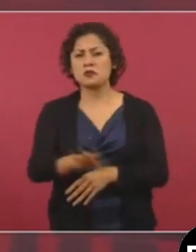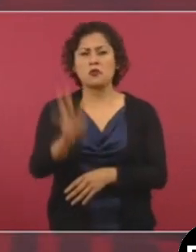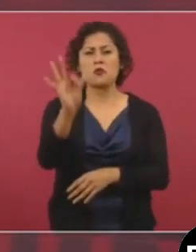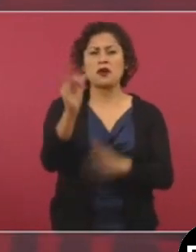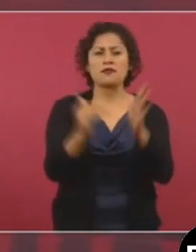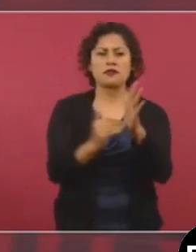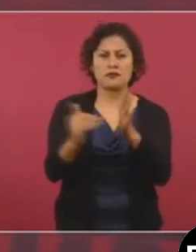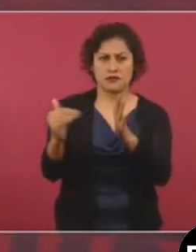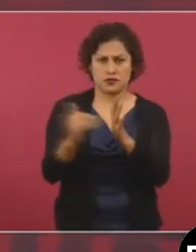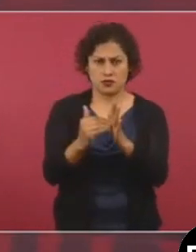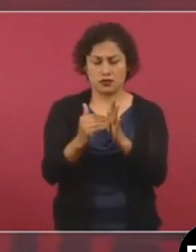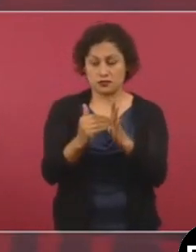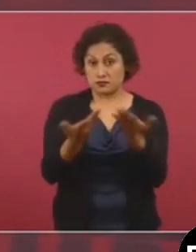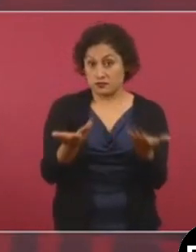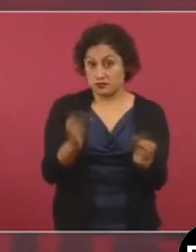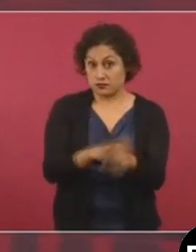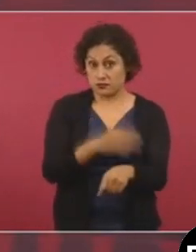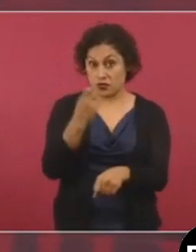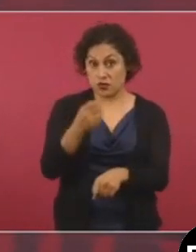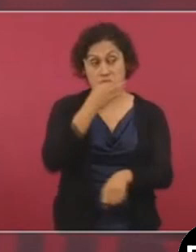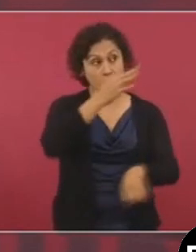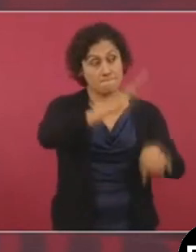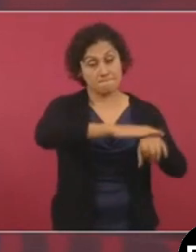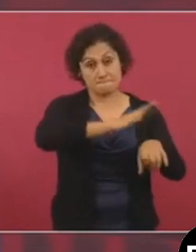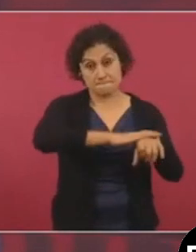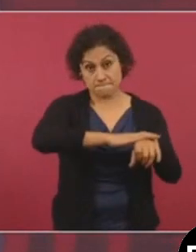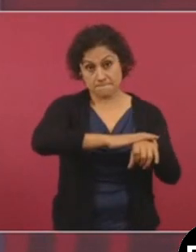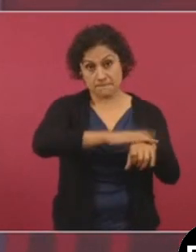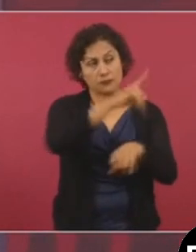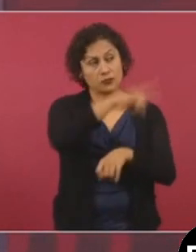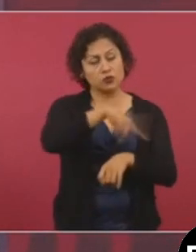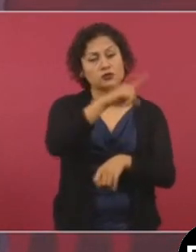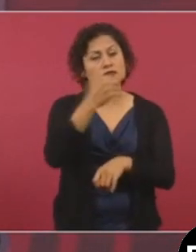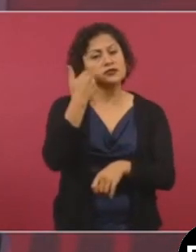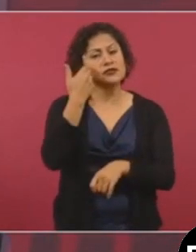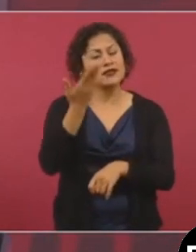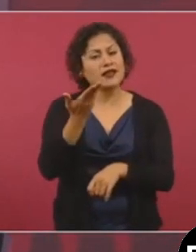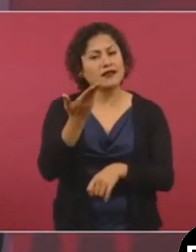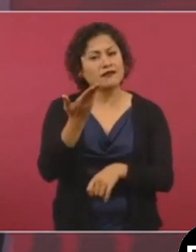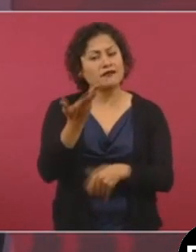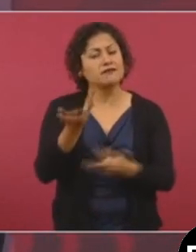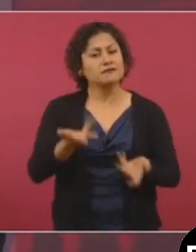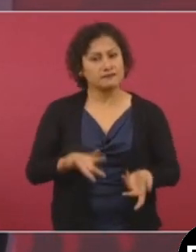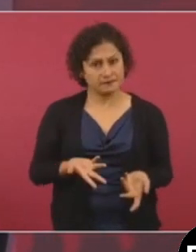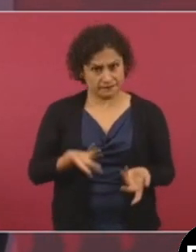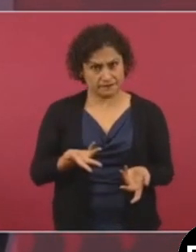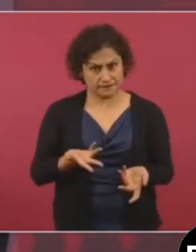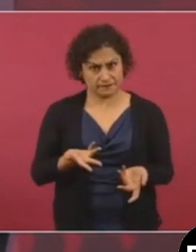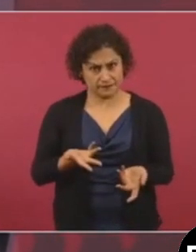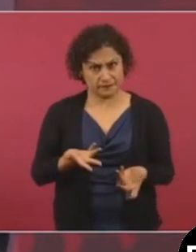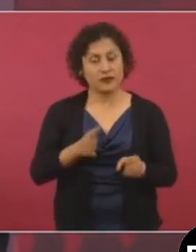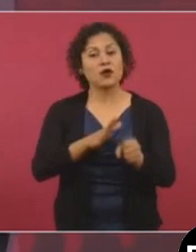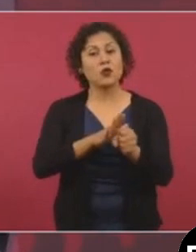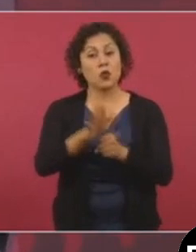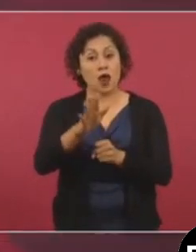paisanos, de cómo quieren con la agresión